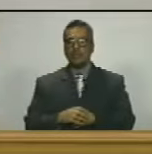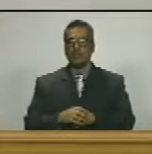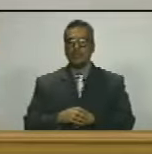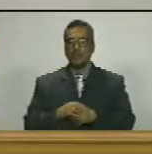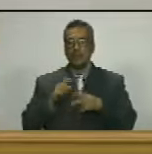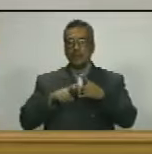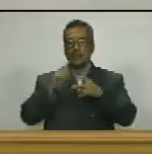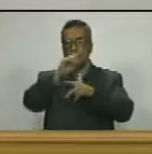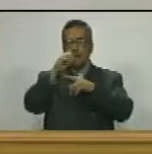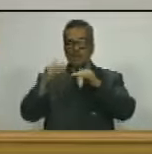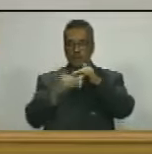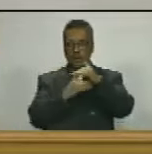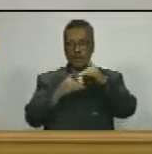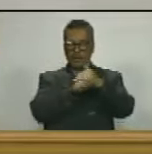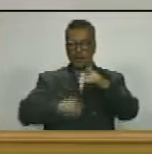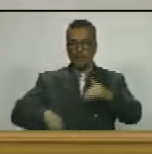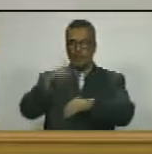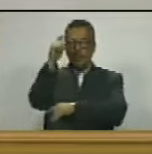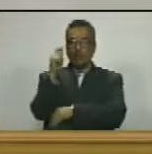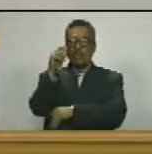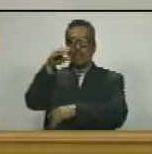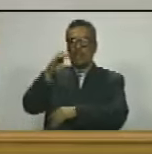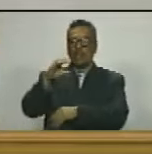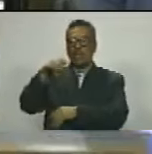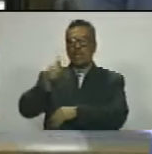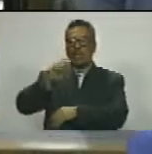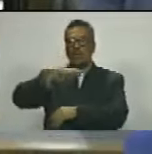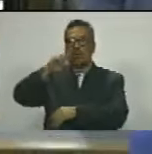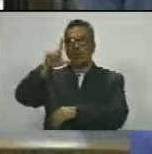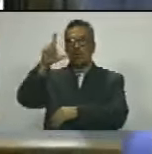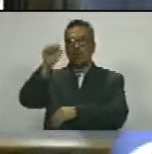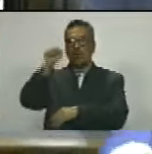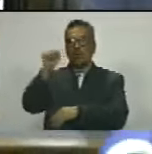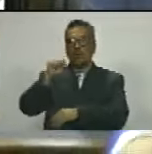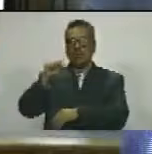primer vicepresidente diputado carlos mogollón gavidia